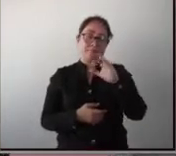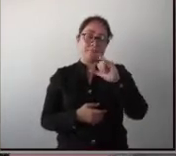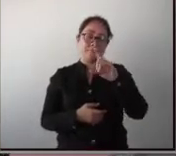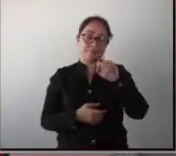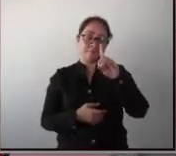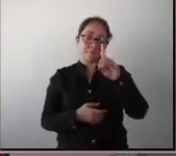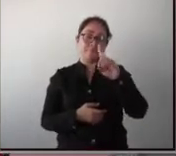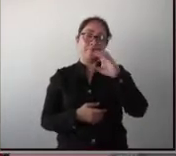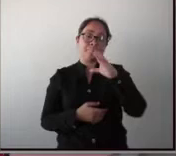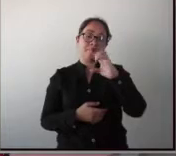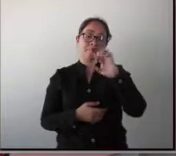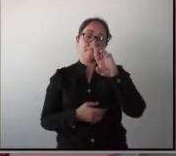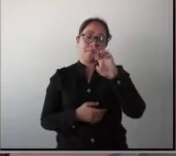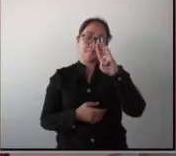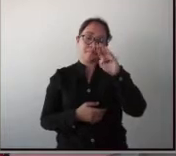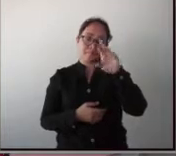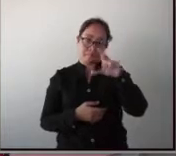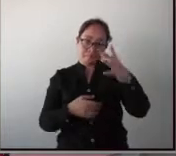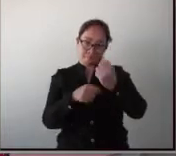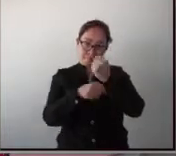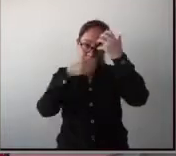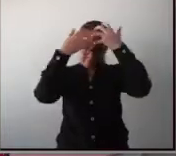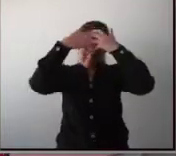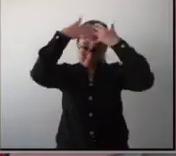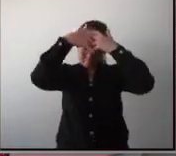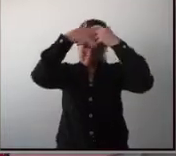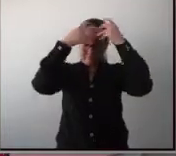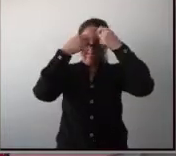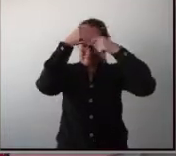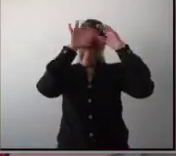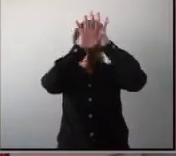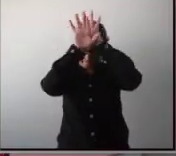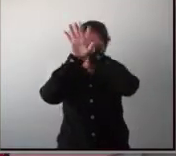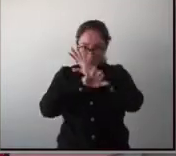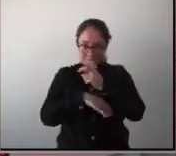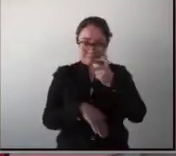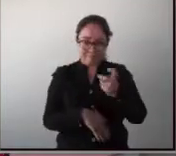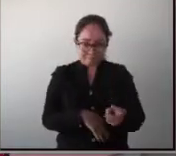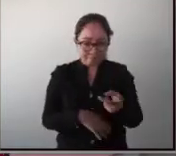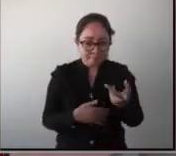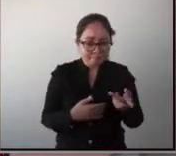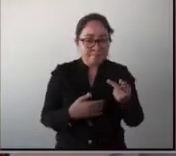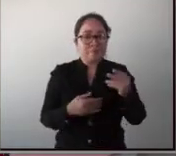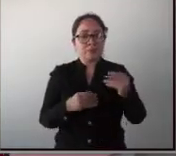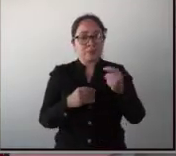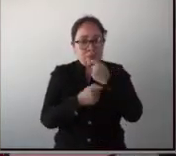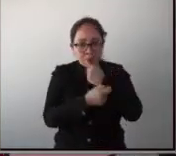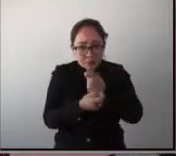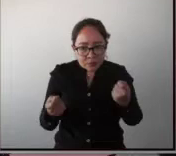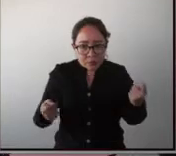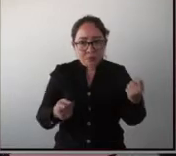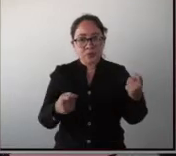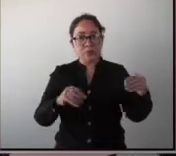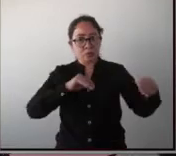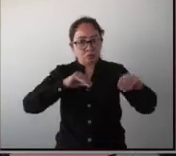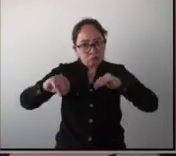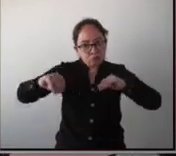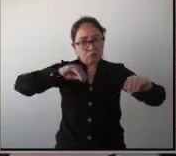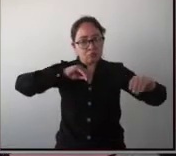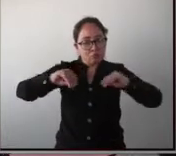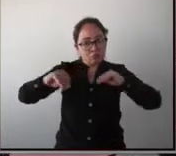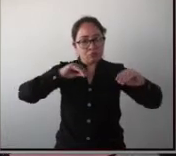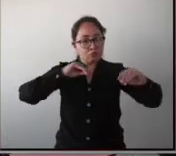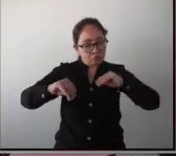Hacer lo mismo en los peces. Claro, no los pusimos a jugar el Wii, pero sí los pusimos a moverse más con